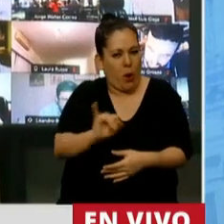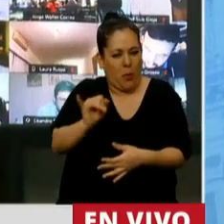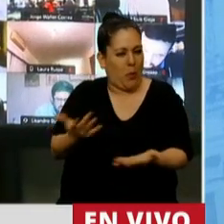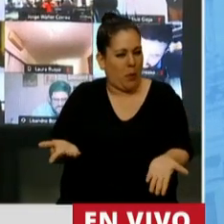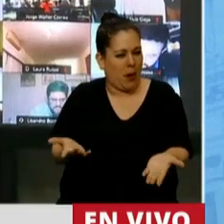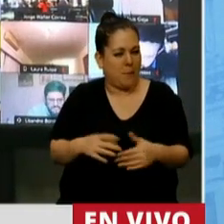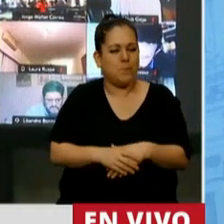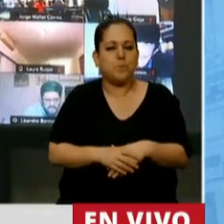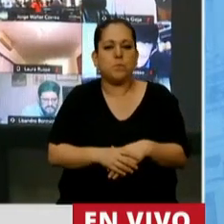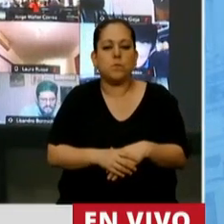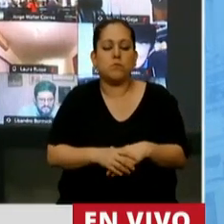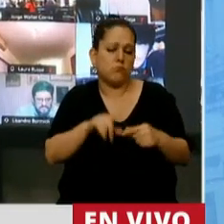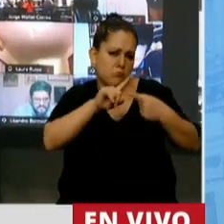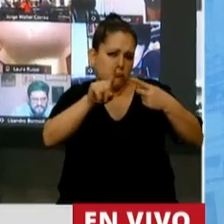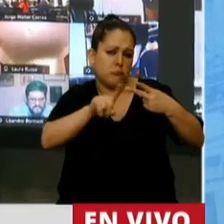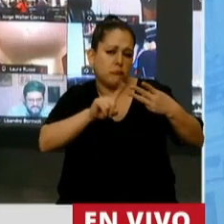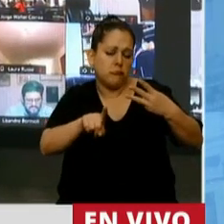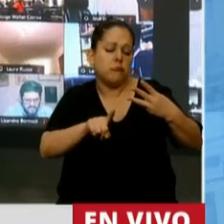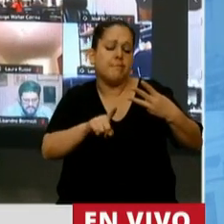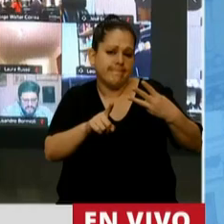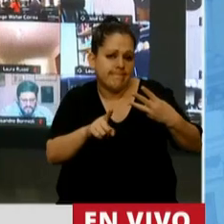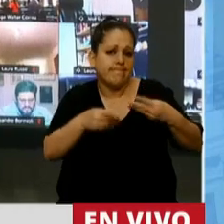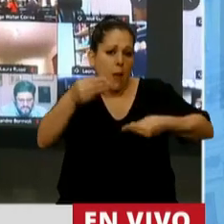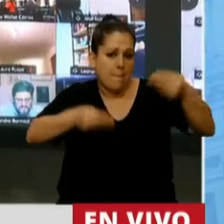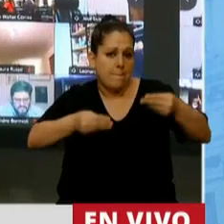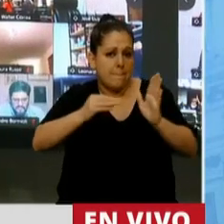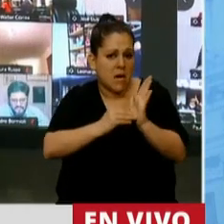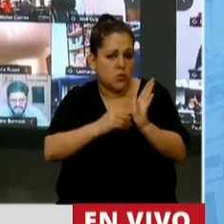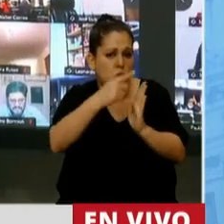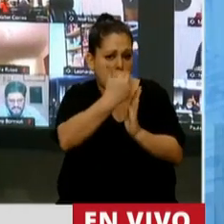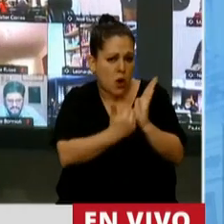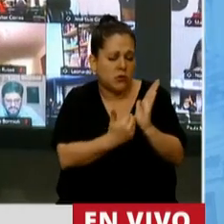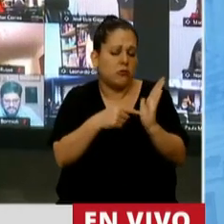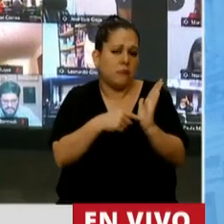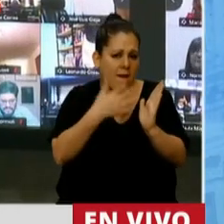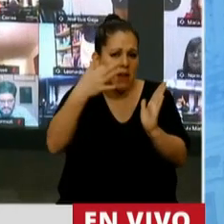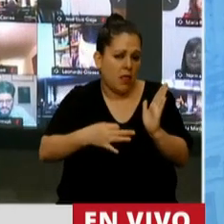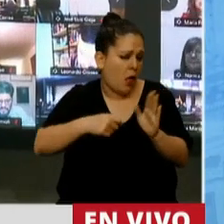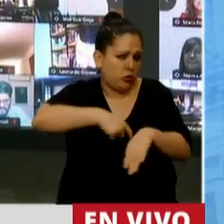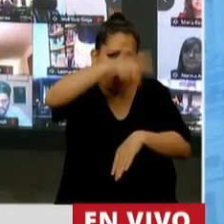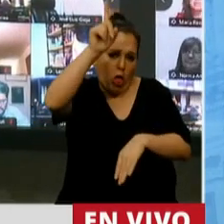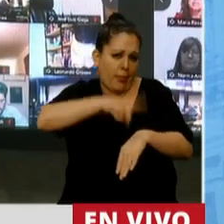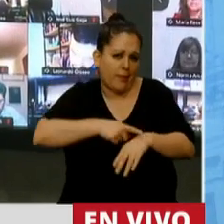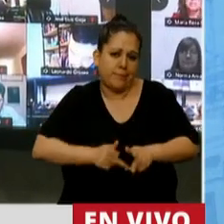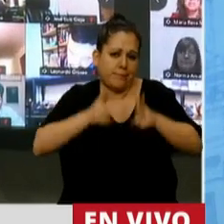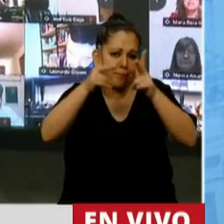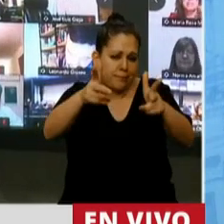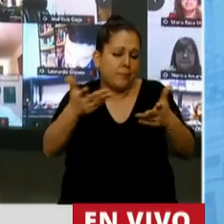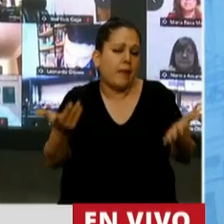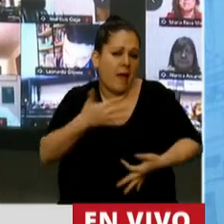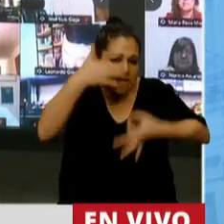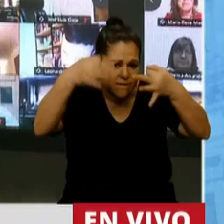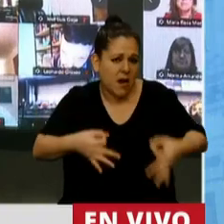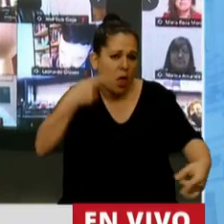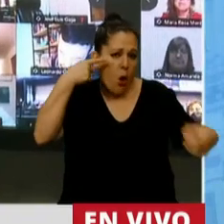hablando de estos parámetros, este presupuesto lo hemos dicho todo el día y toda la noche. No tiene parámetros reales,